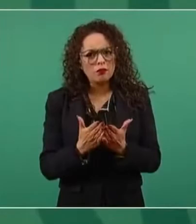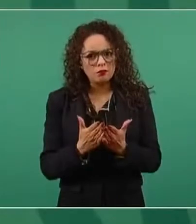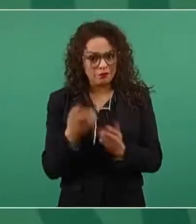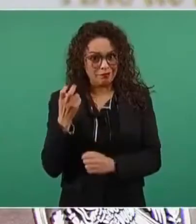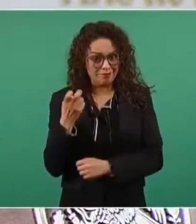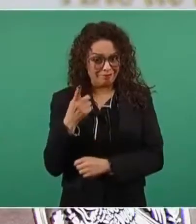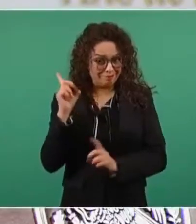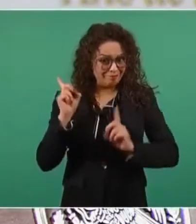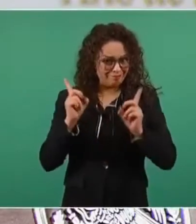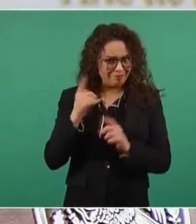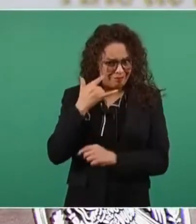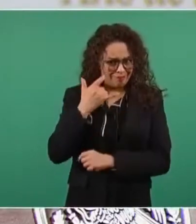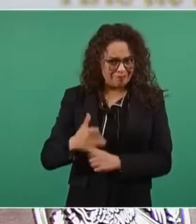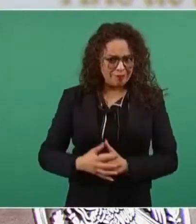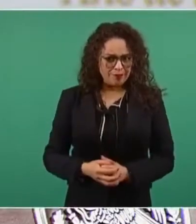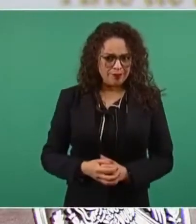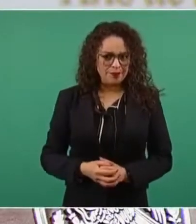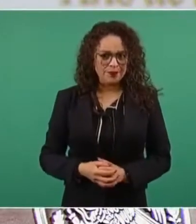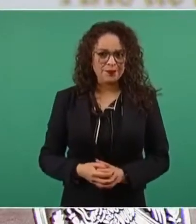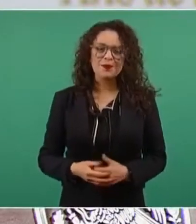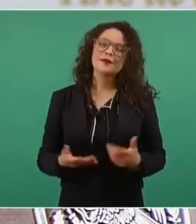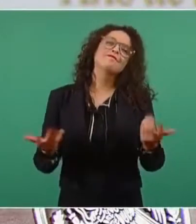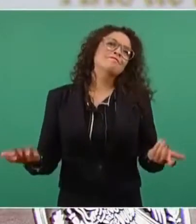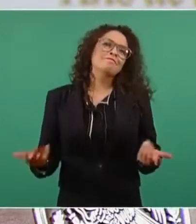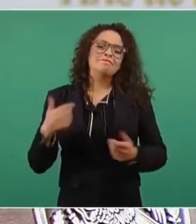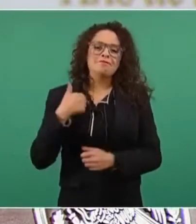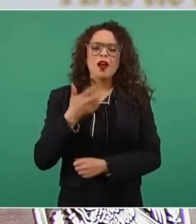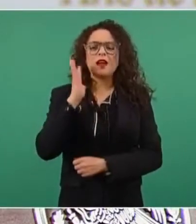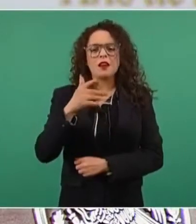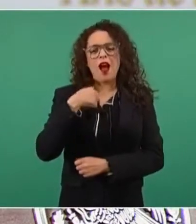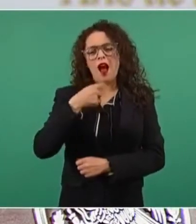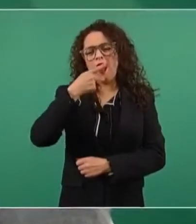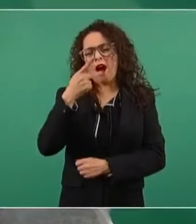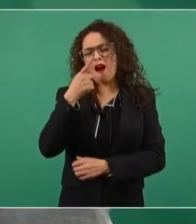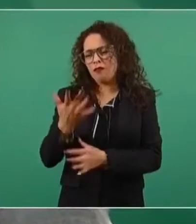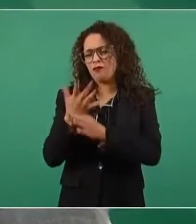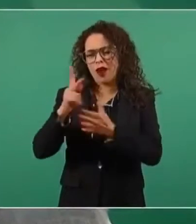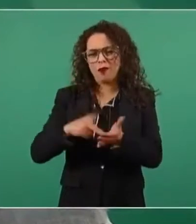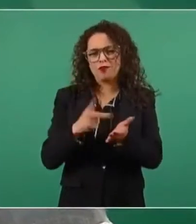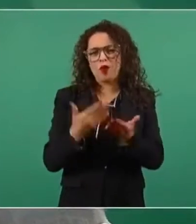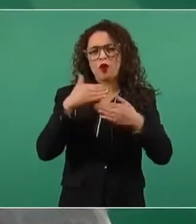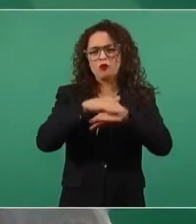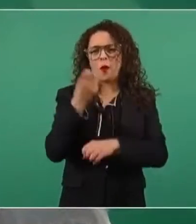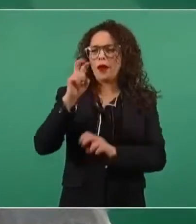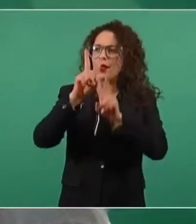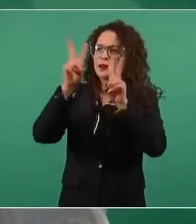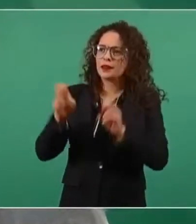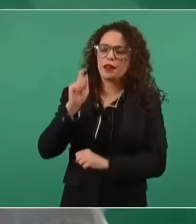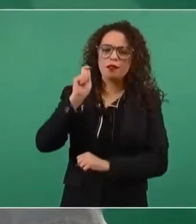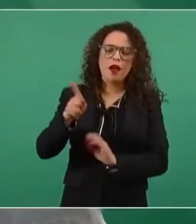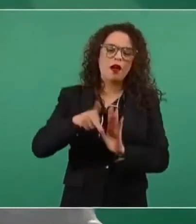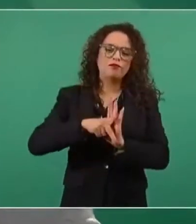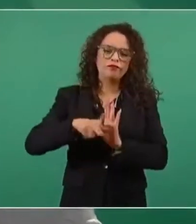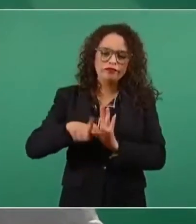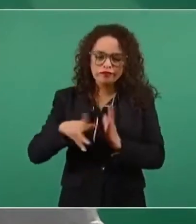Ya he hablado de la prensa extranjera. No se caracteriza